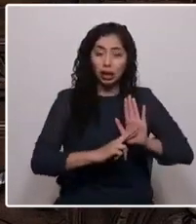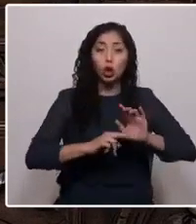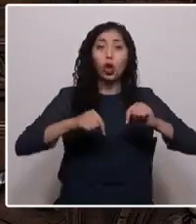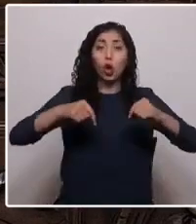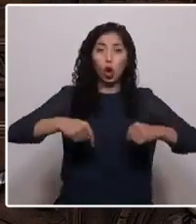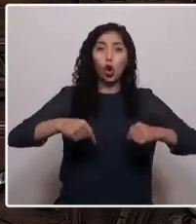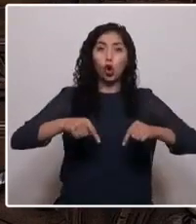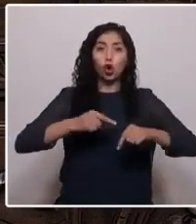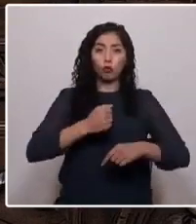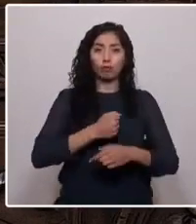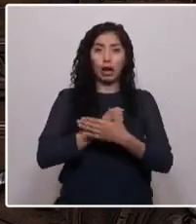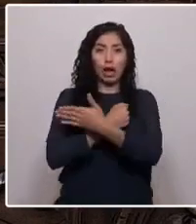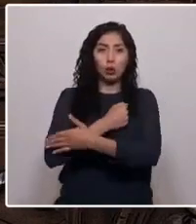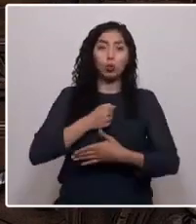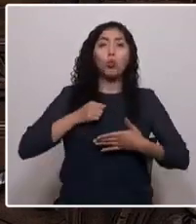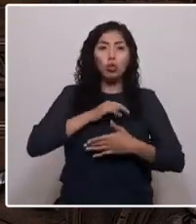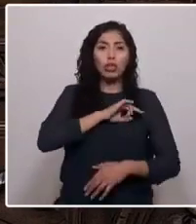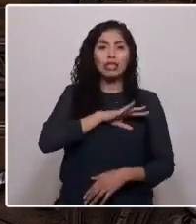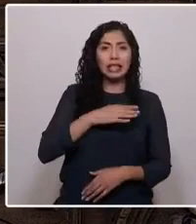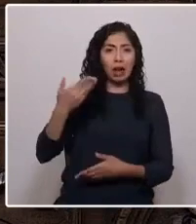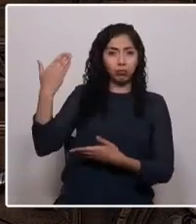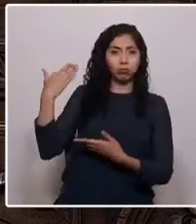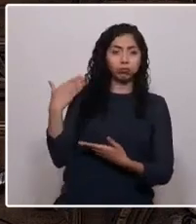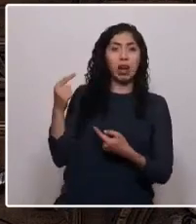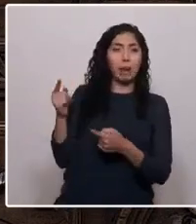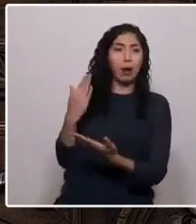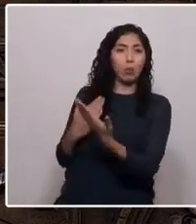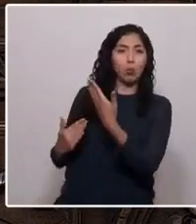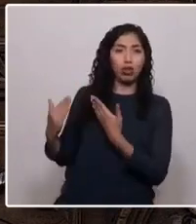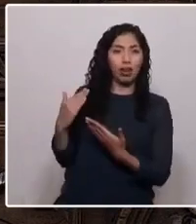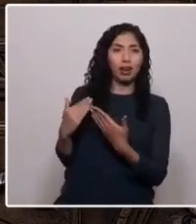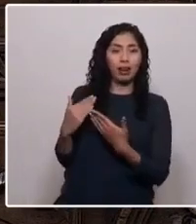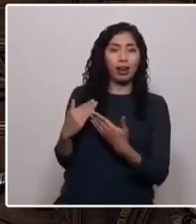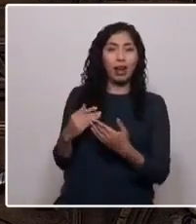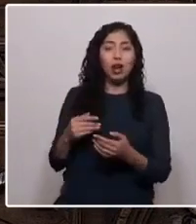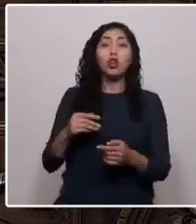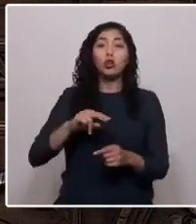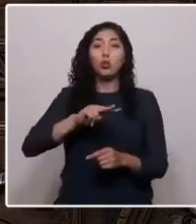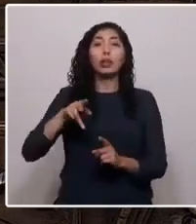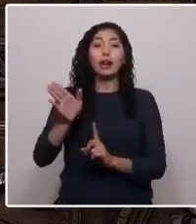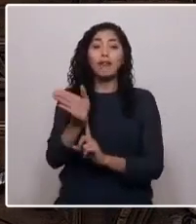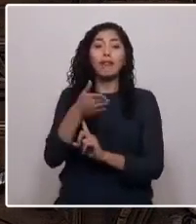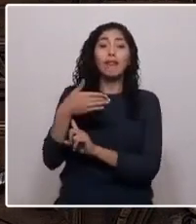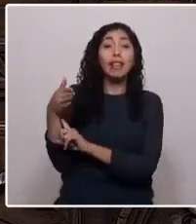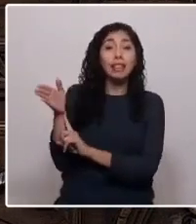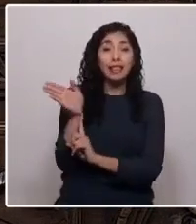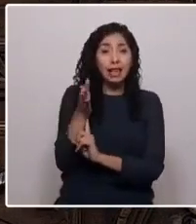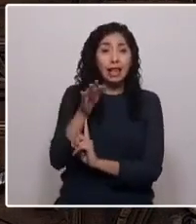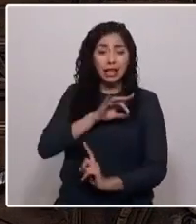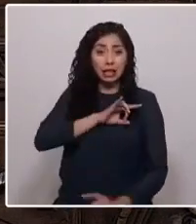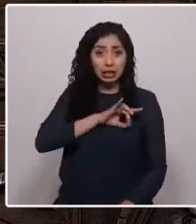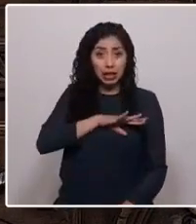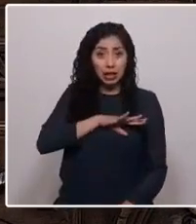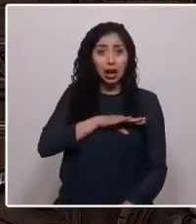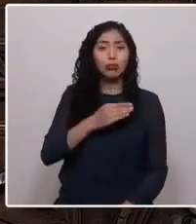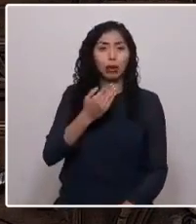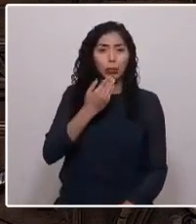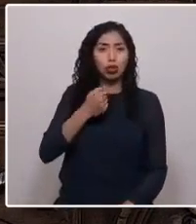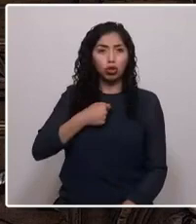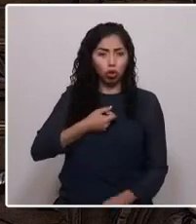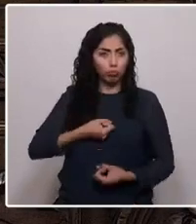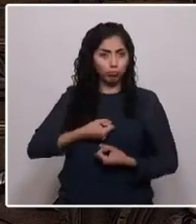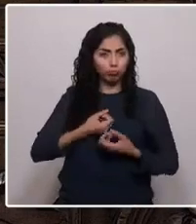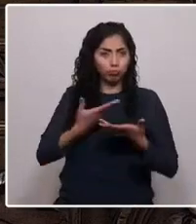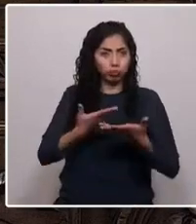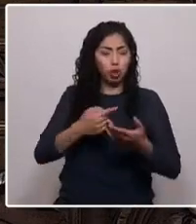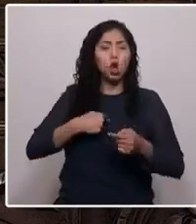escudo de Chile a mis espaldas, cuál coraza que protege y con nuestra bandera chilena a mi lado les entrego mi más